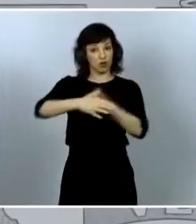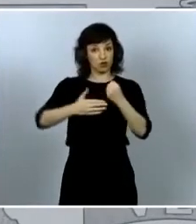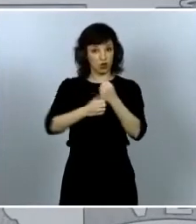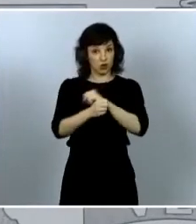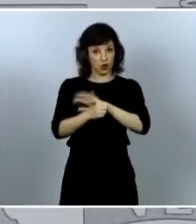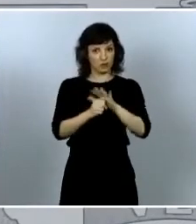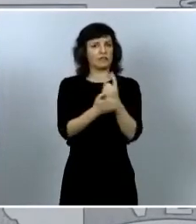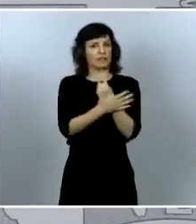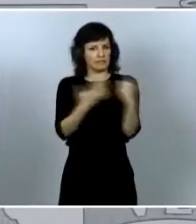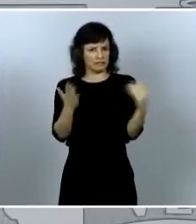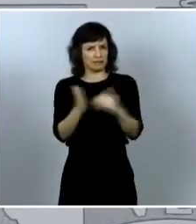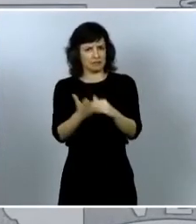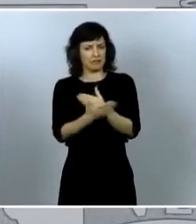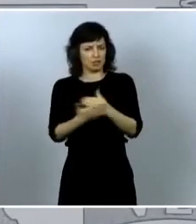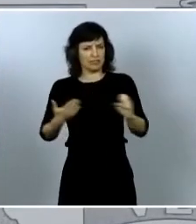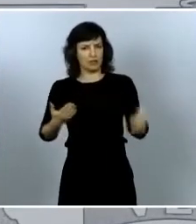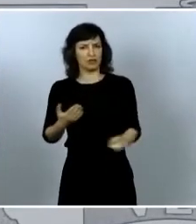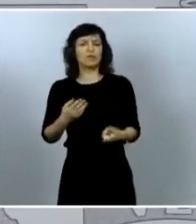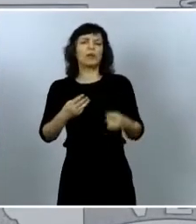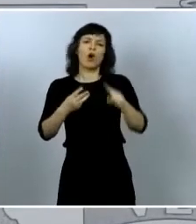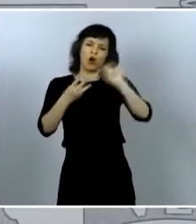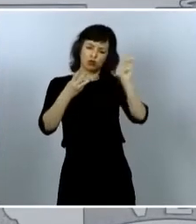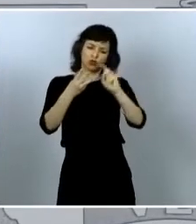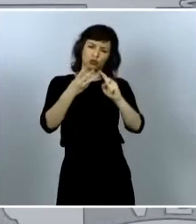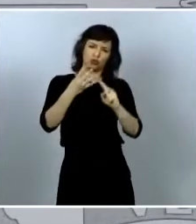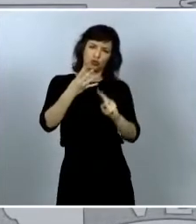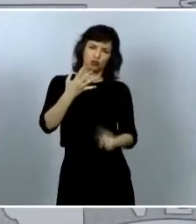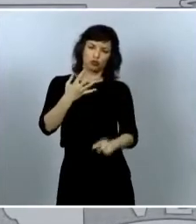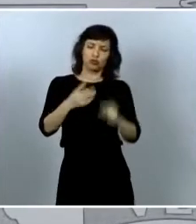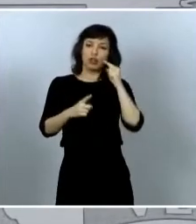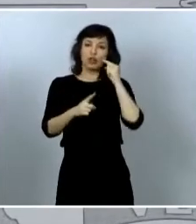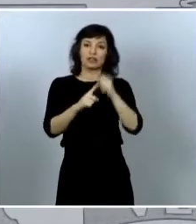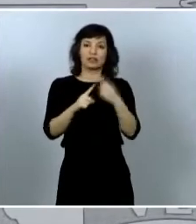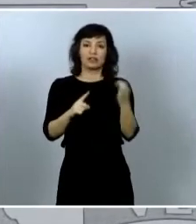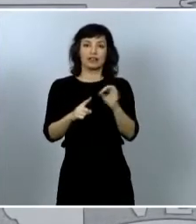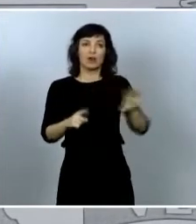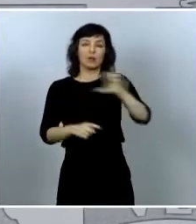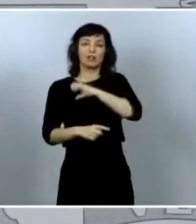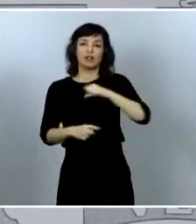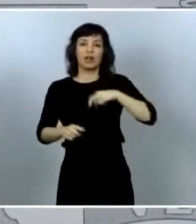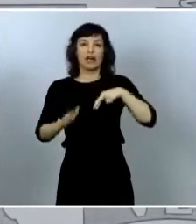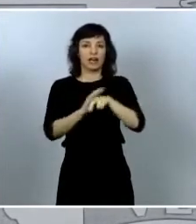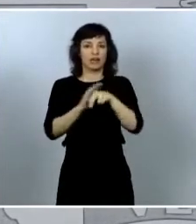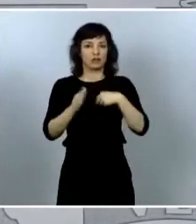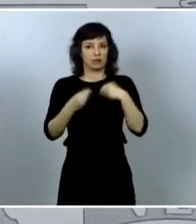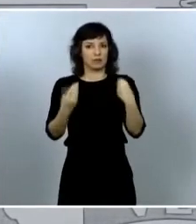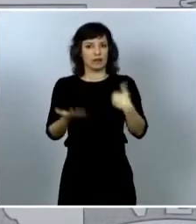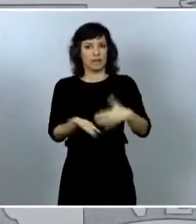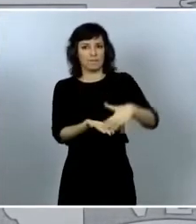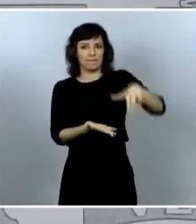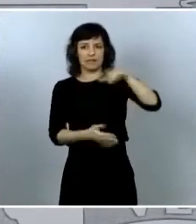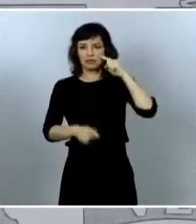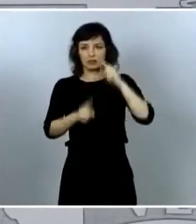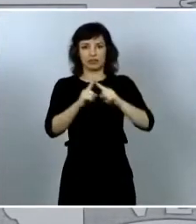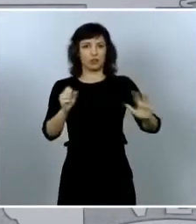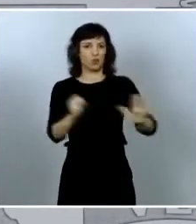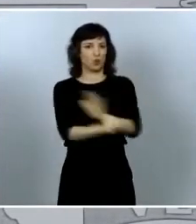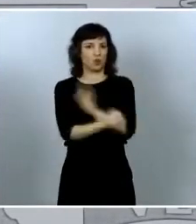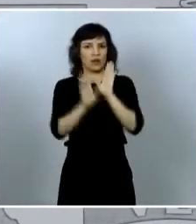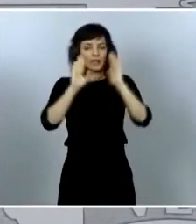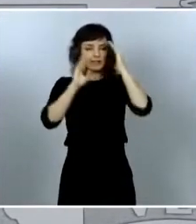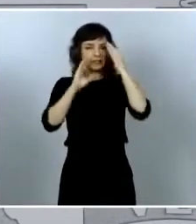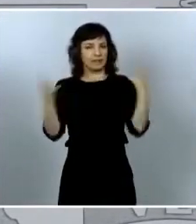puesto en marcha otras medidas para mejorar su disponibilidad de recursos para atender esta emergencia sanitaria por ejemplo hemos actualizado